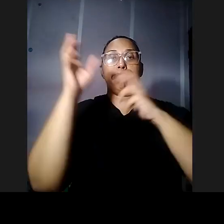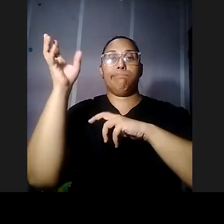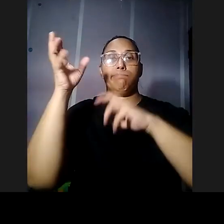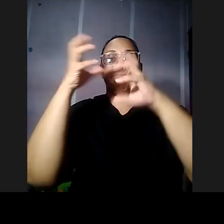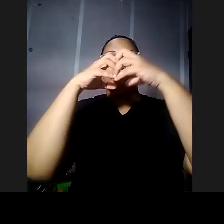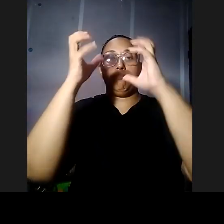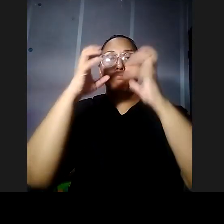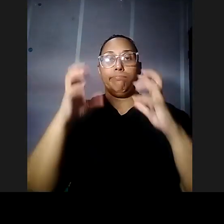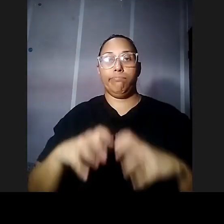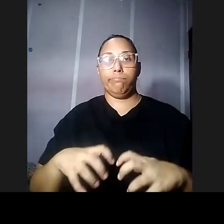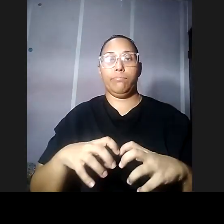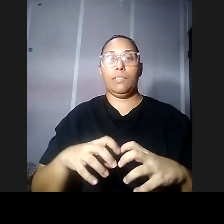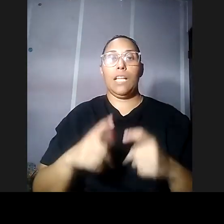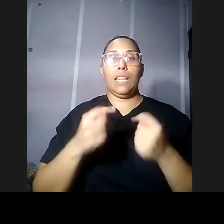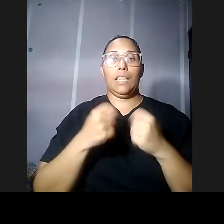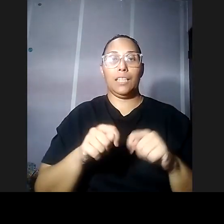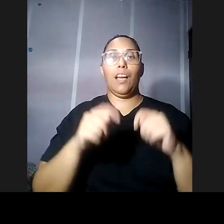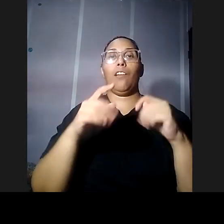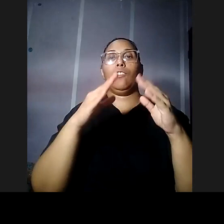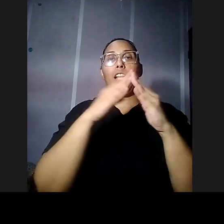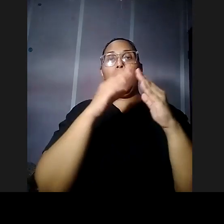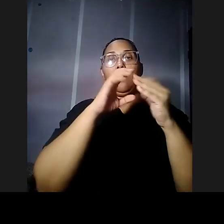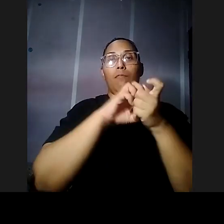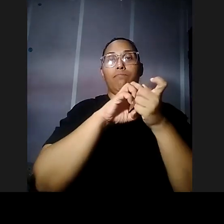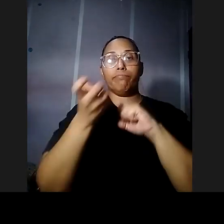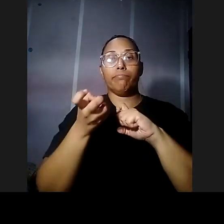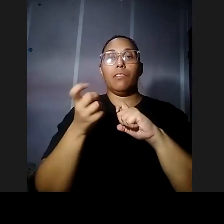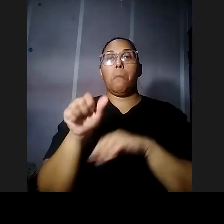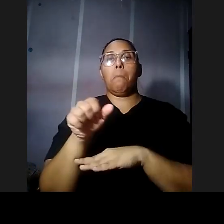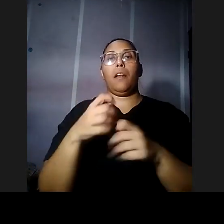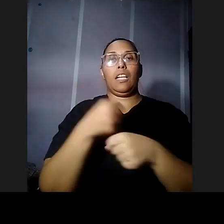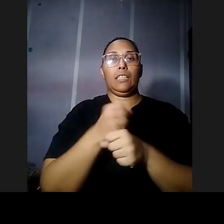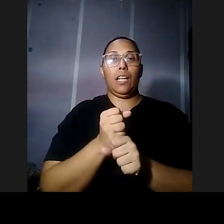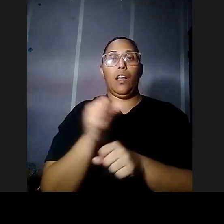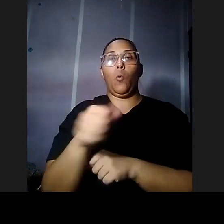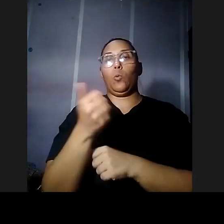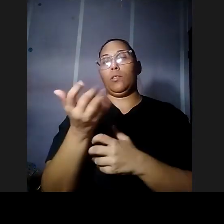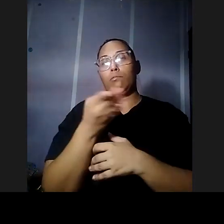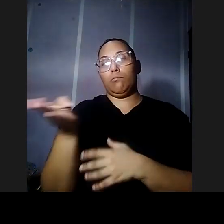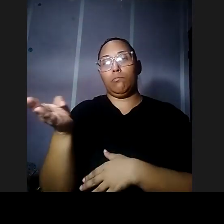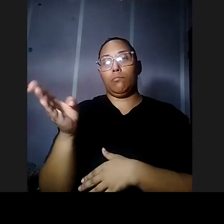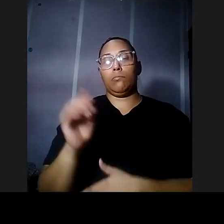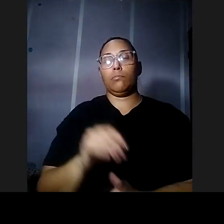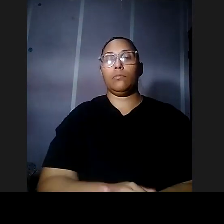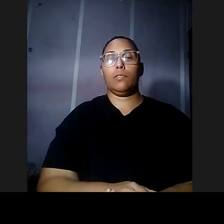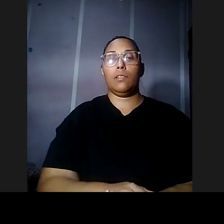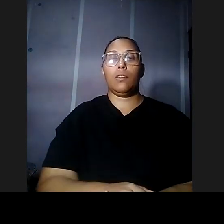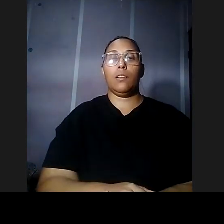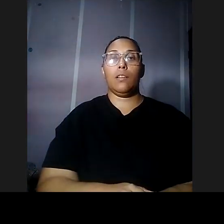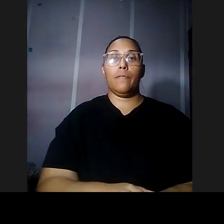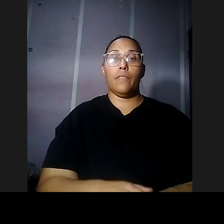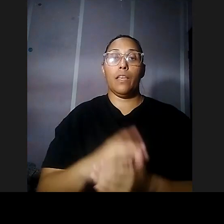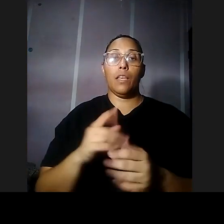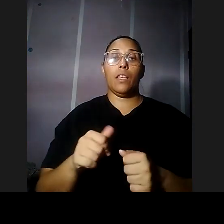sea la trataron de demoler para hacer otro condominio otro hotel otro parking lo que usted se puede imaginar y la gente que vivía ahí se